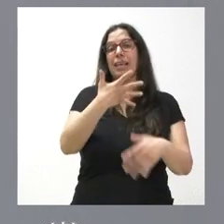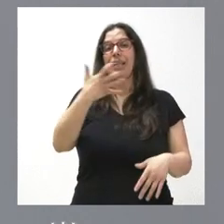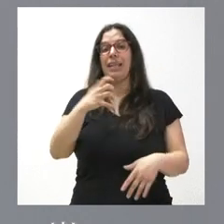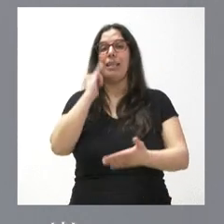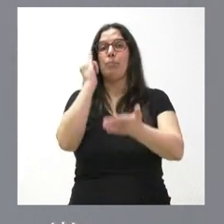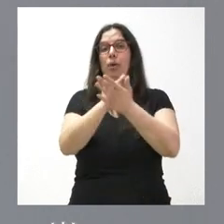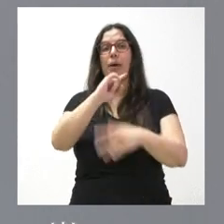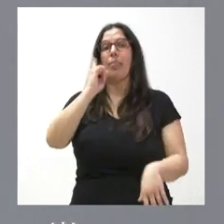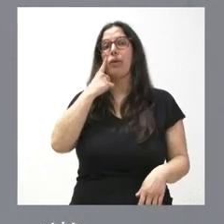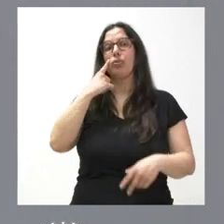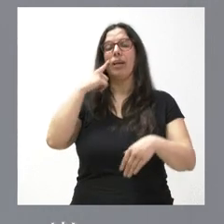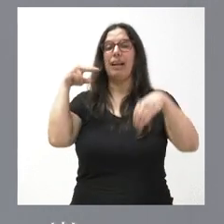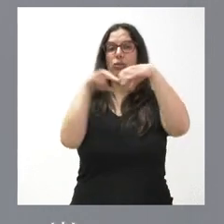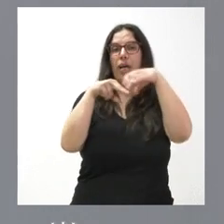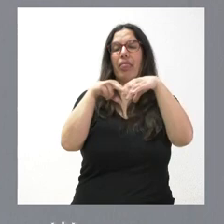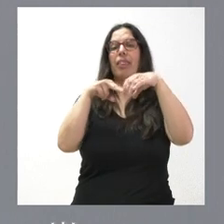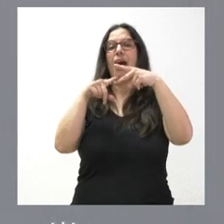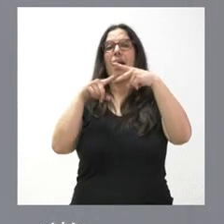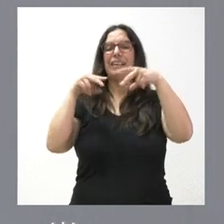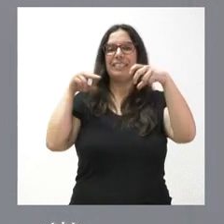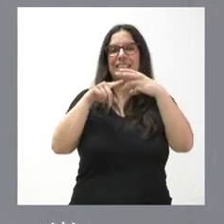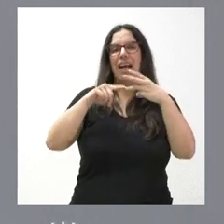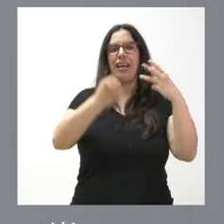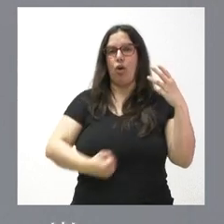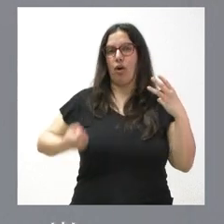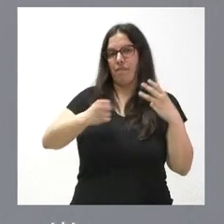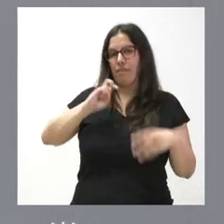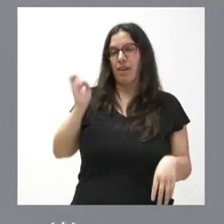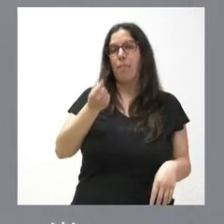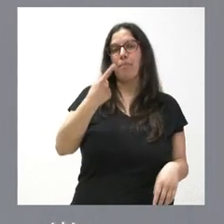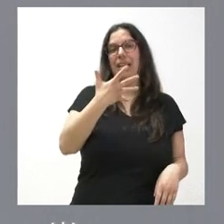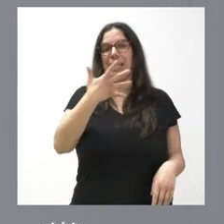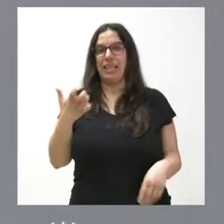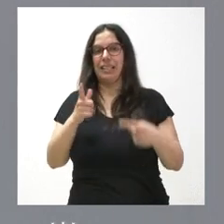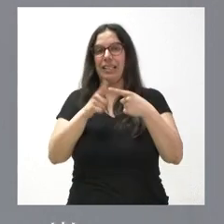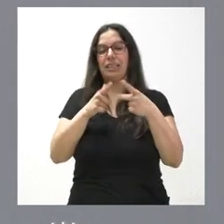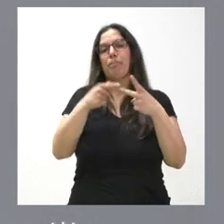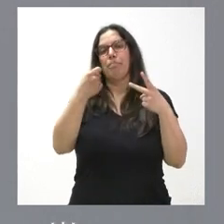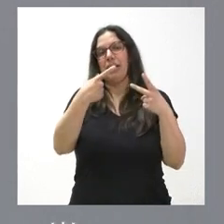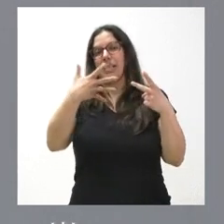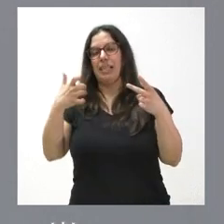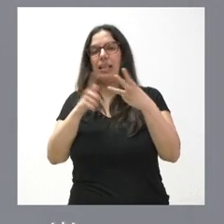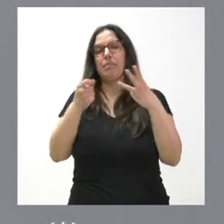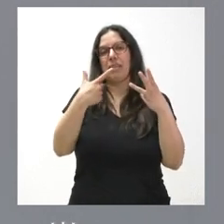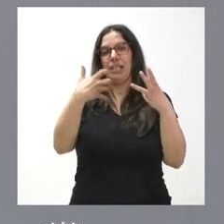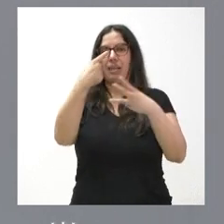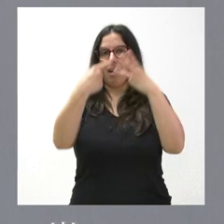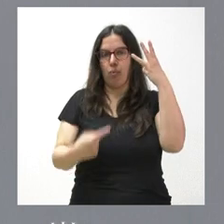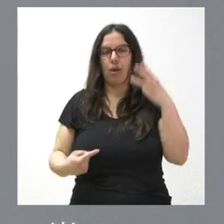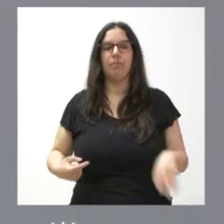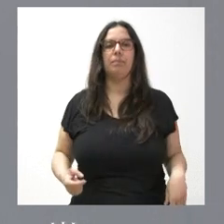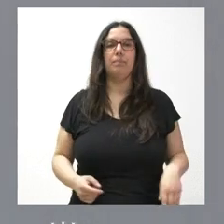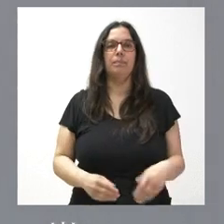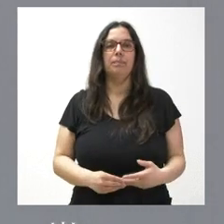diagnósticas de resonancias, TAC y ecografías. 1.500 resonancias magnéticas, 1.500 TAC y 1.500 ecografías.